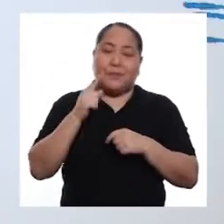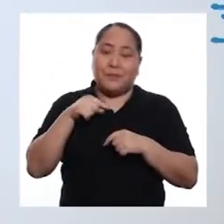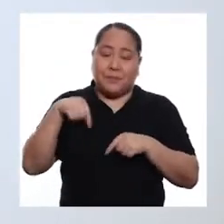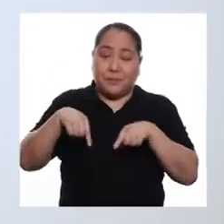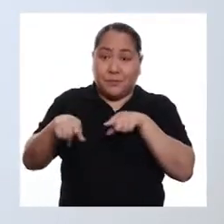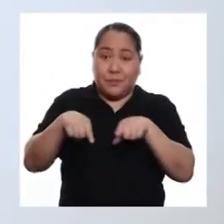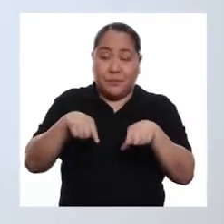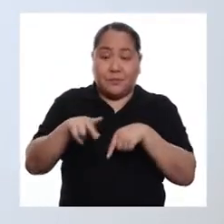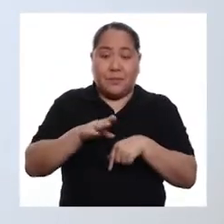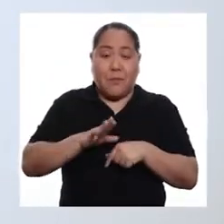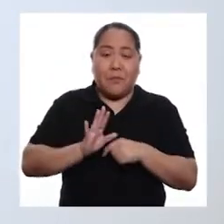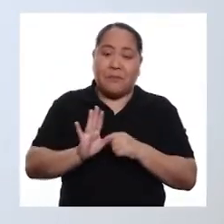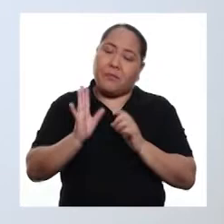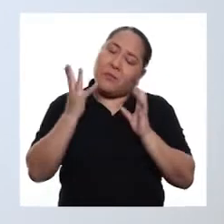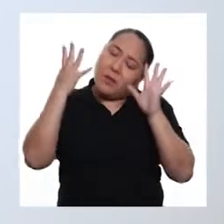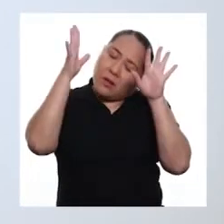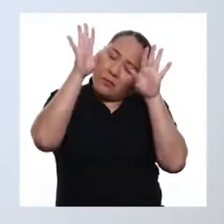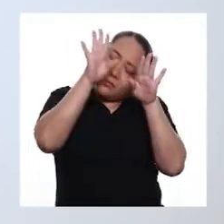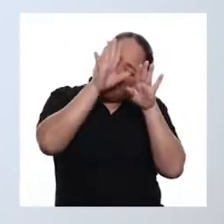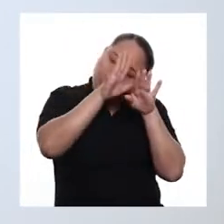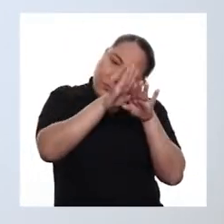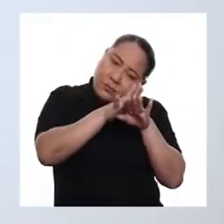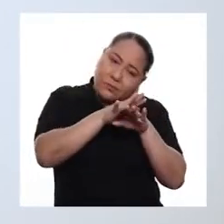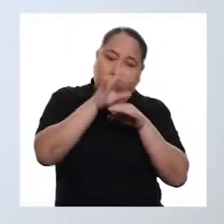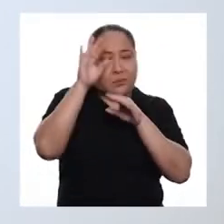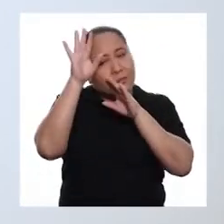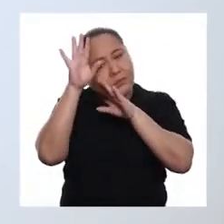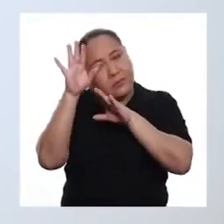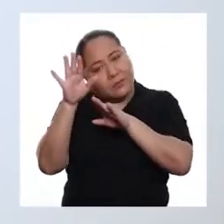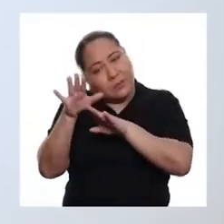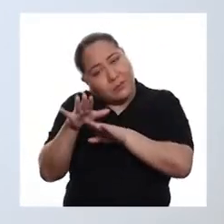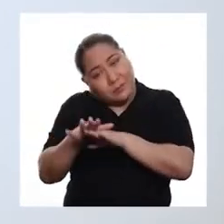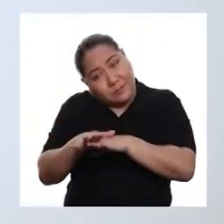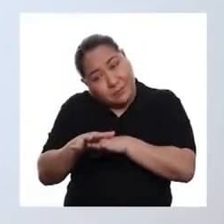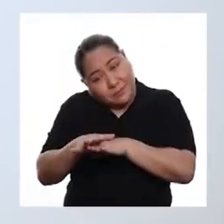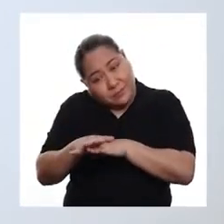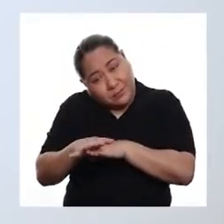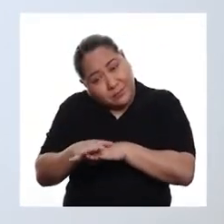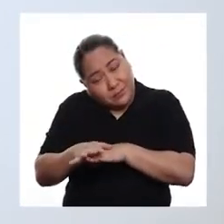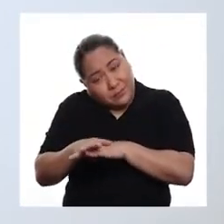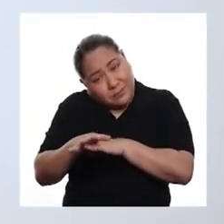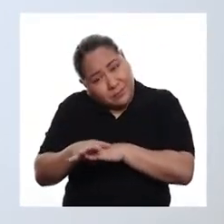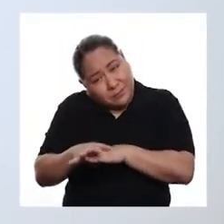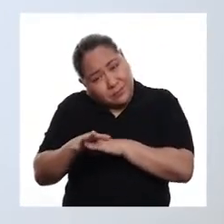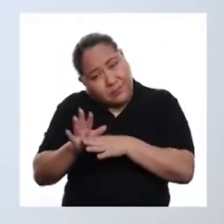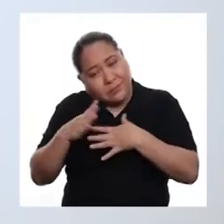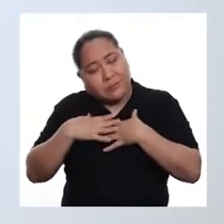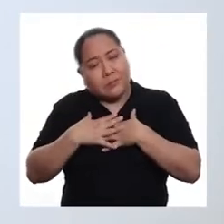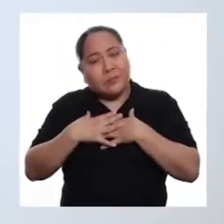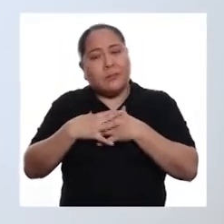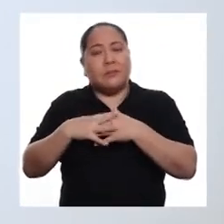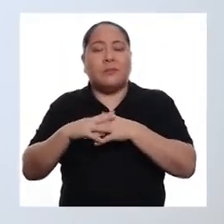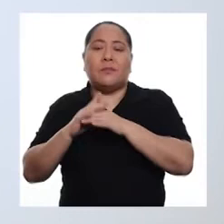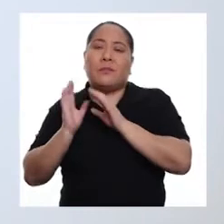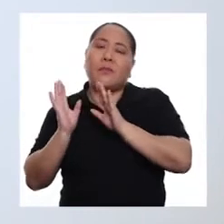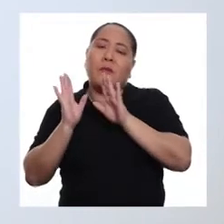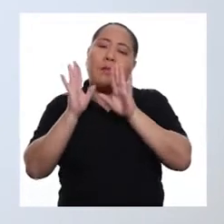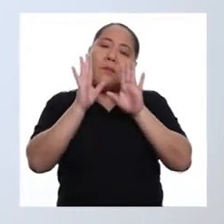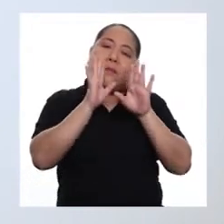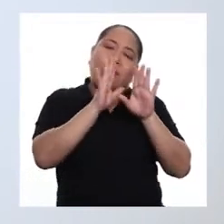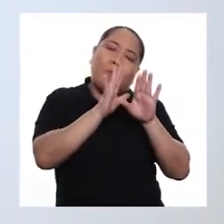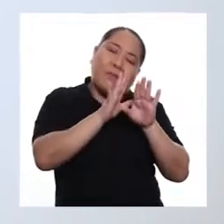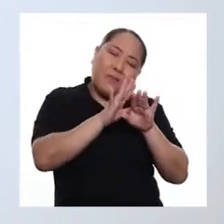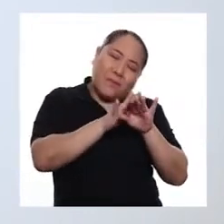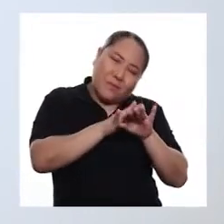estiramos una pierna. Brazo. Muy bien. Respiro. Y cambiamos de lado.